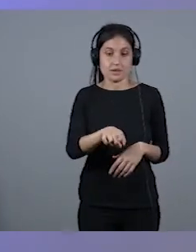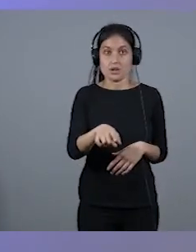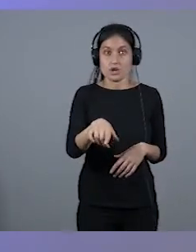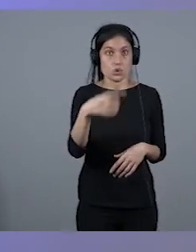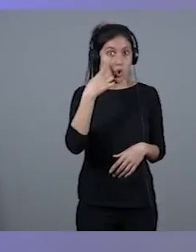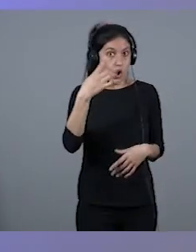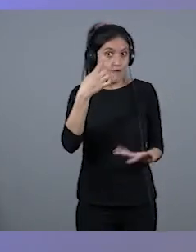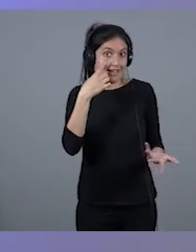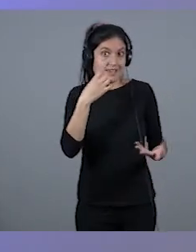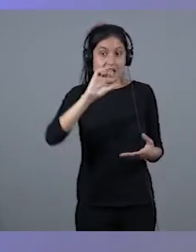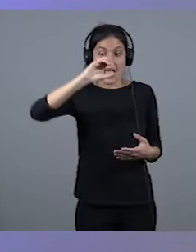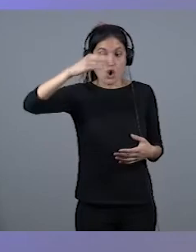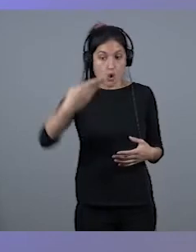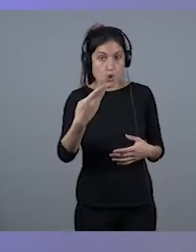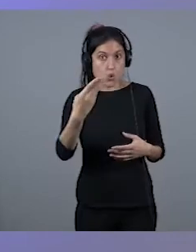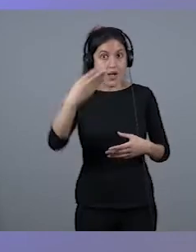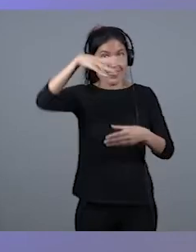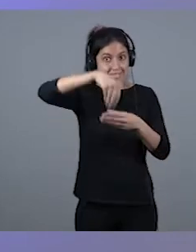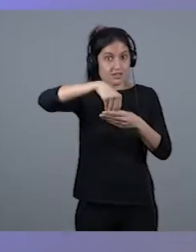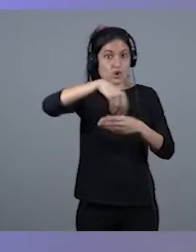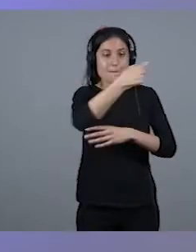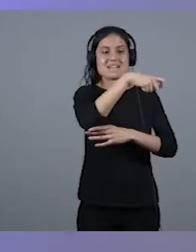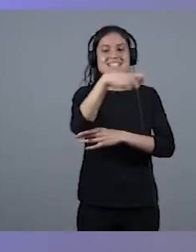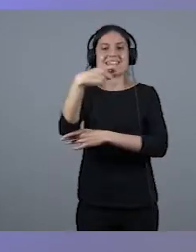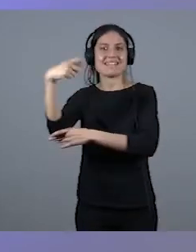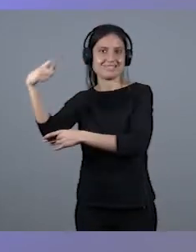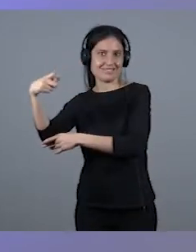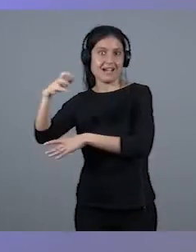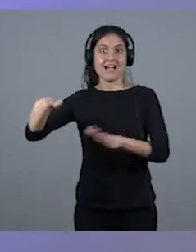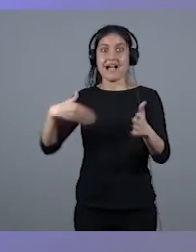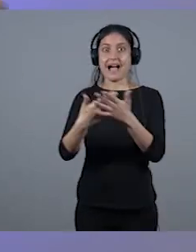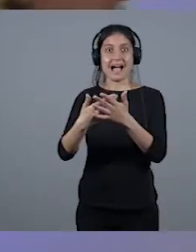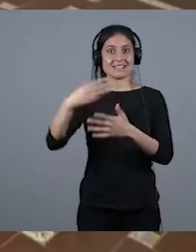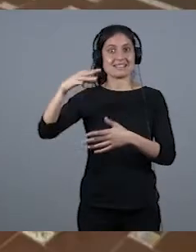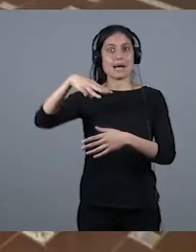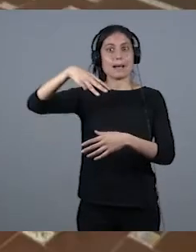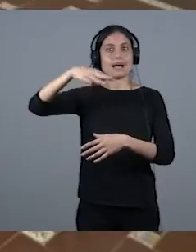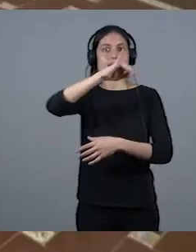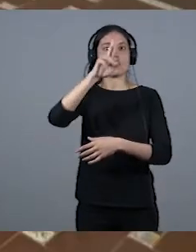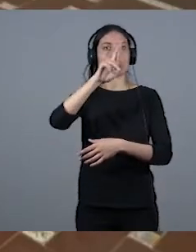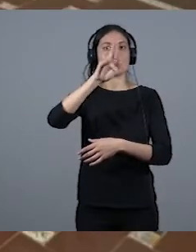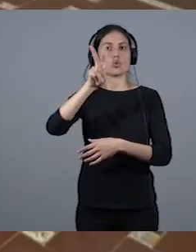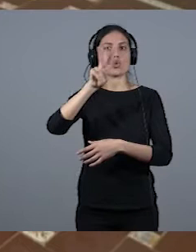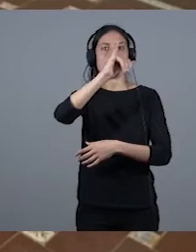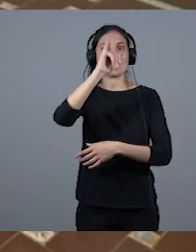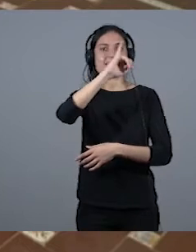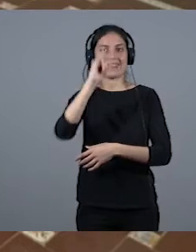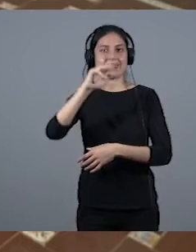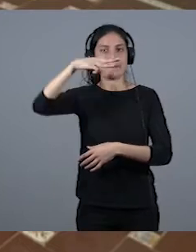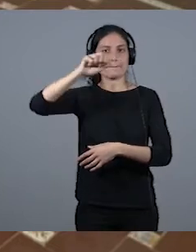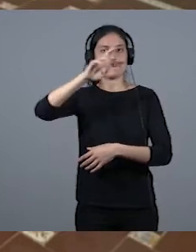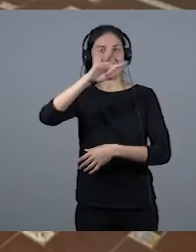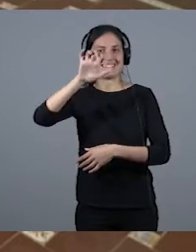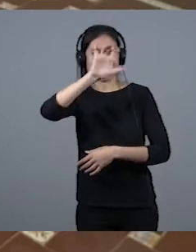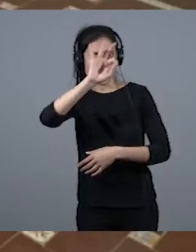presidencias de los club, vamos a hablar de los de fútbol, hasta que llegó la mujer de Ruiz Mateo, Teresa Rivero, creo que no había, que fue la primera